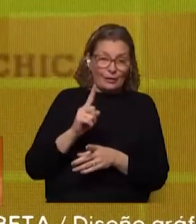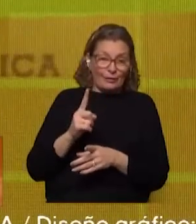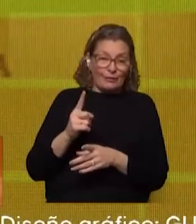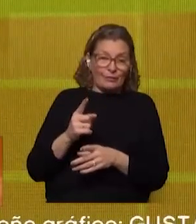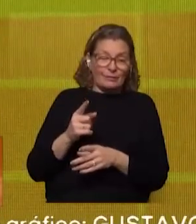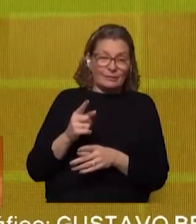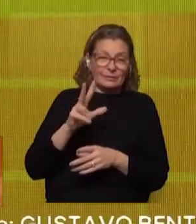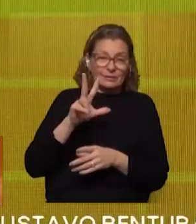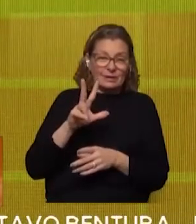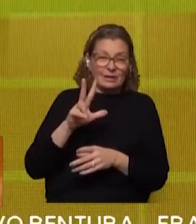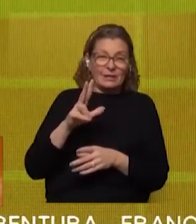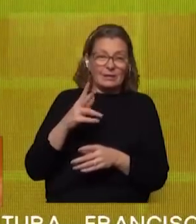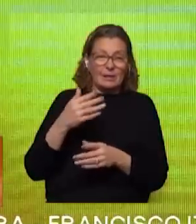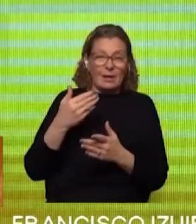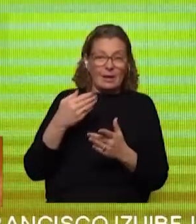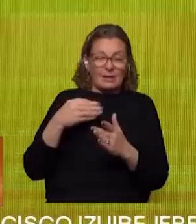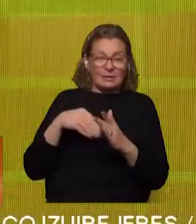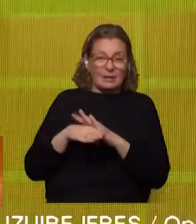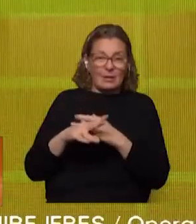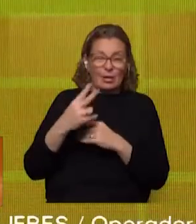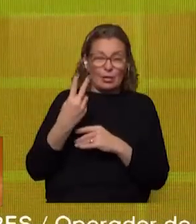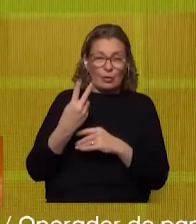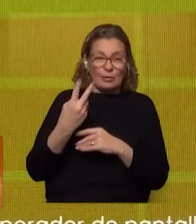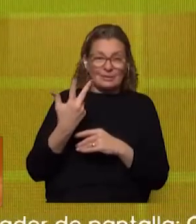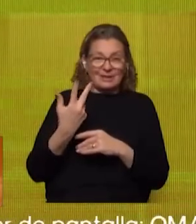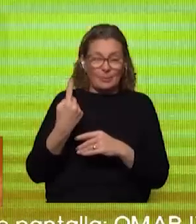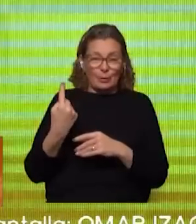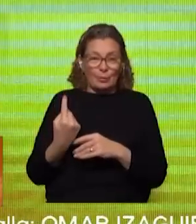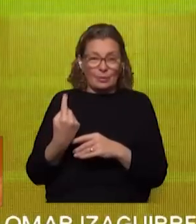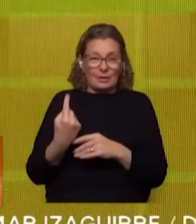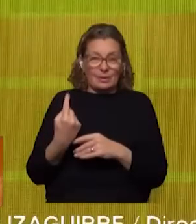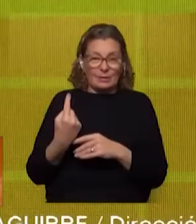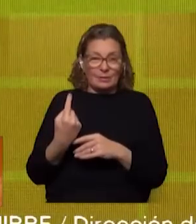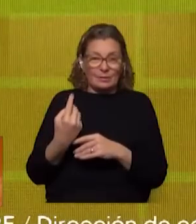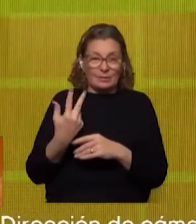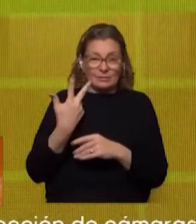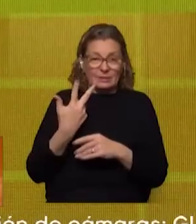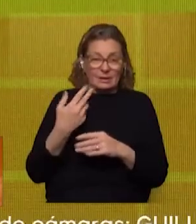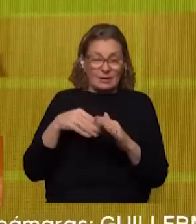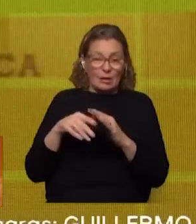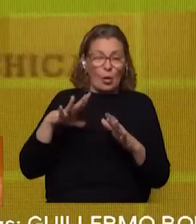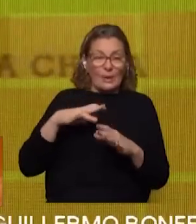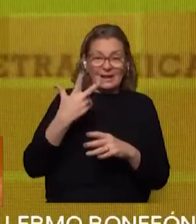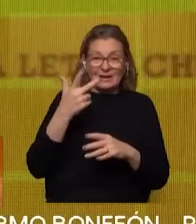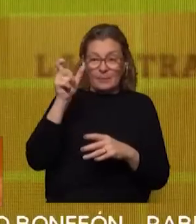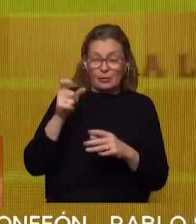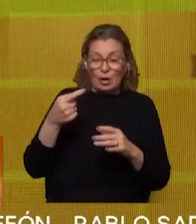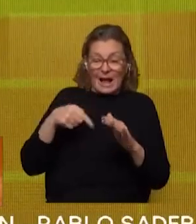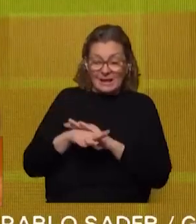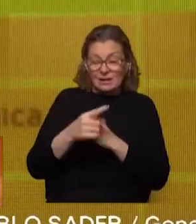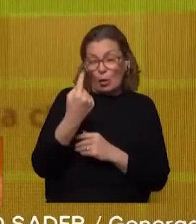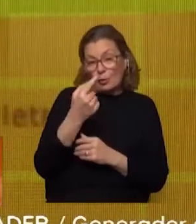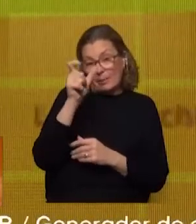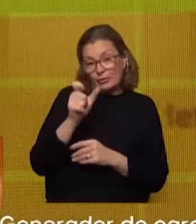reponía tres por dos vacantes y se pasó a reponer tres por una en un momento fue tres por cero o sea se jubilan tres entra solo uno